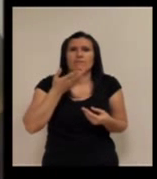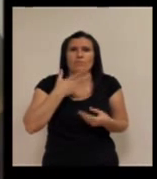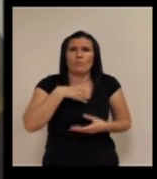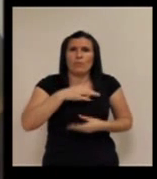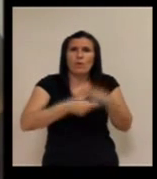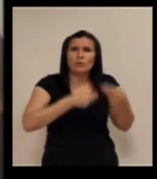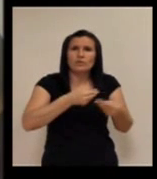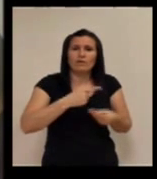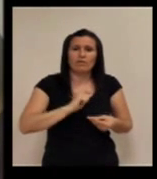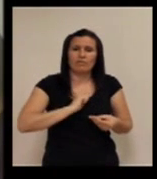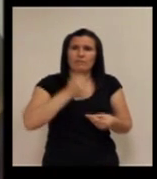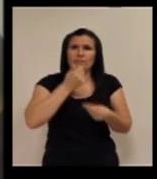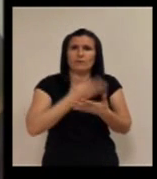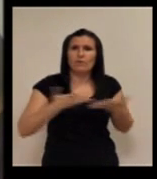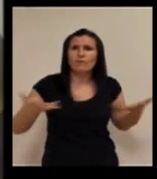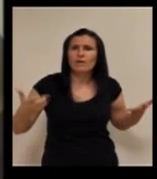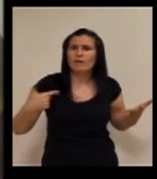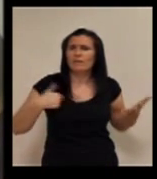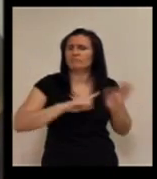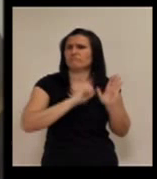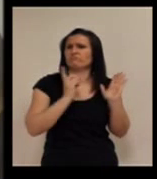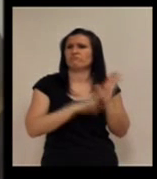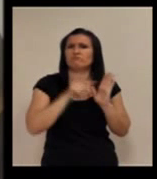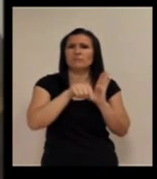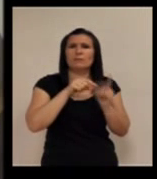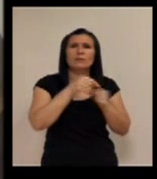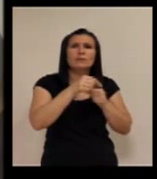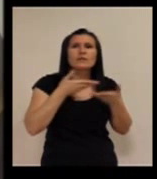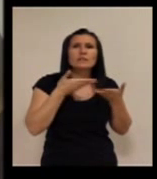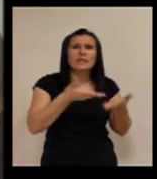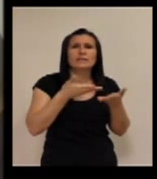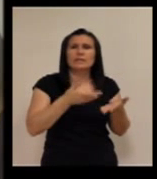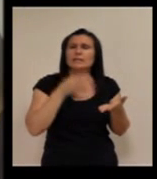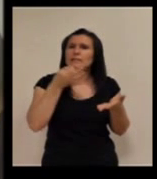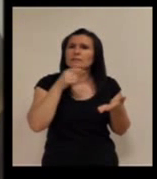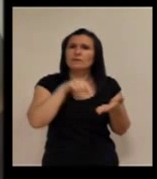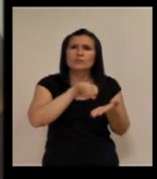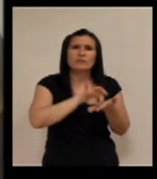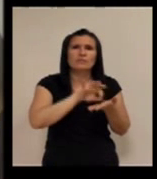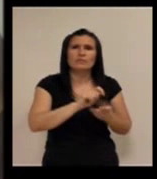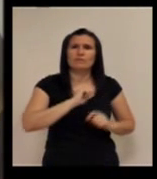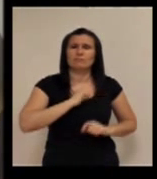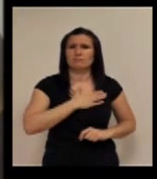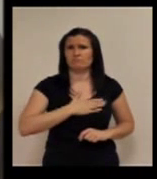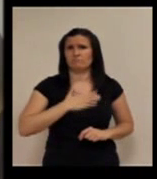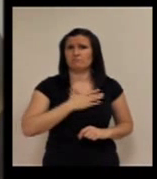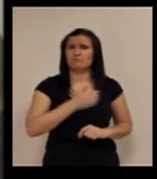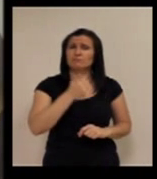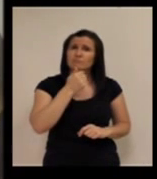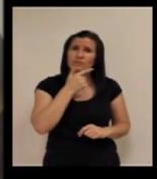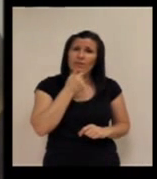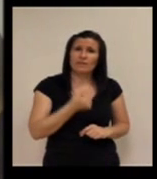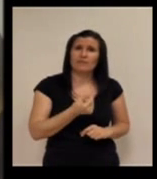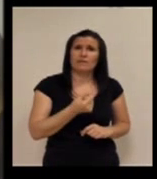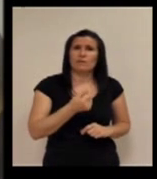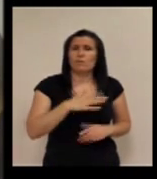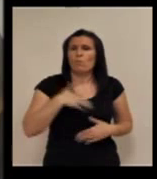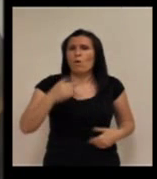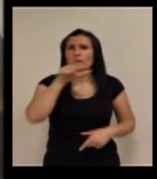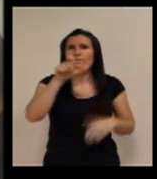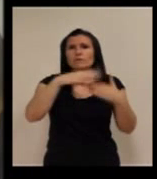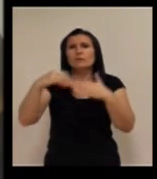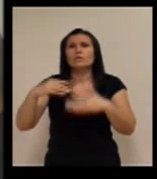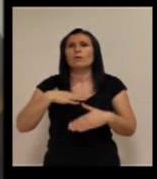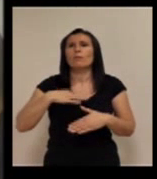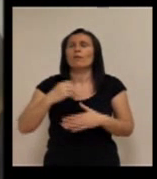acudir siempre. Tienen una confianza ciega en el servicio de teleasistencia, siempre. Es un servicio muy agradecido y es un servicio en el que